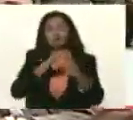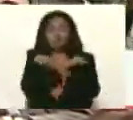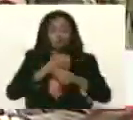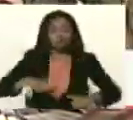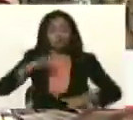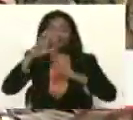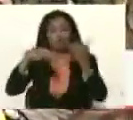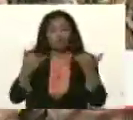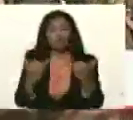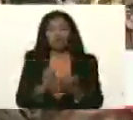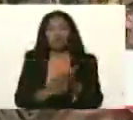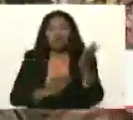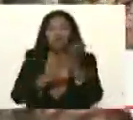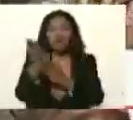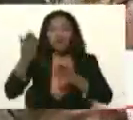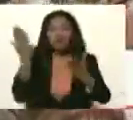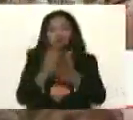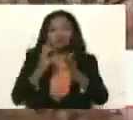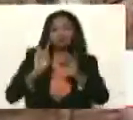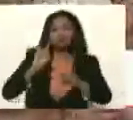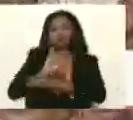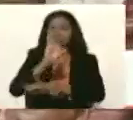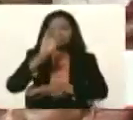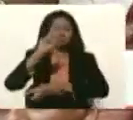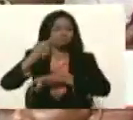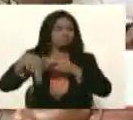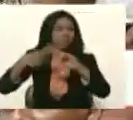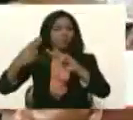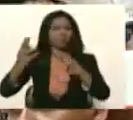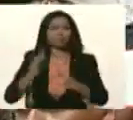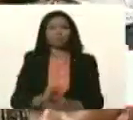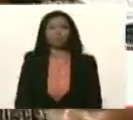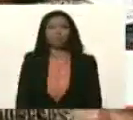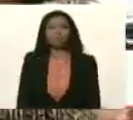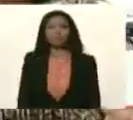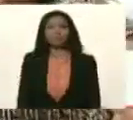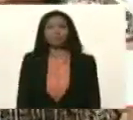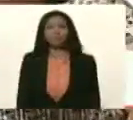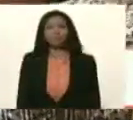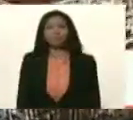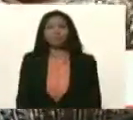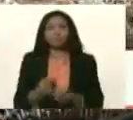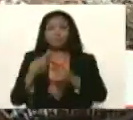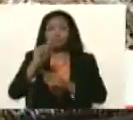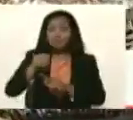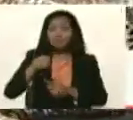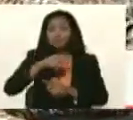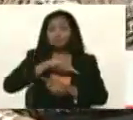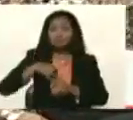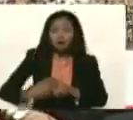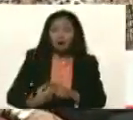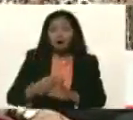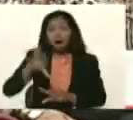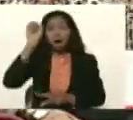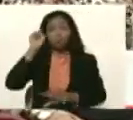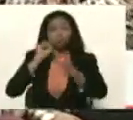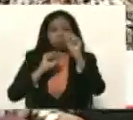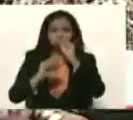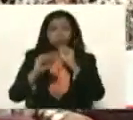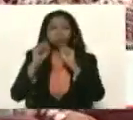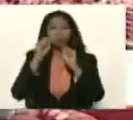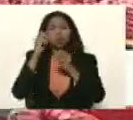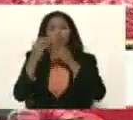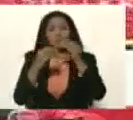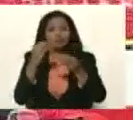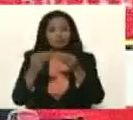Bolivariana, leales siempre, pero también hemos aprendido que las cosas hay que hacerlas